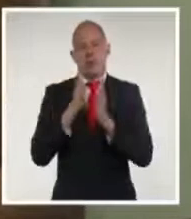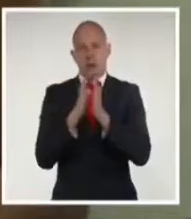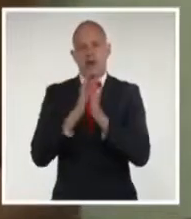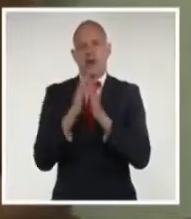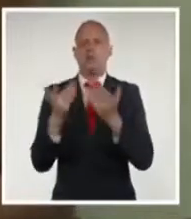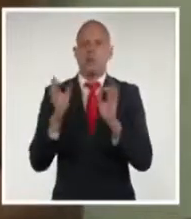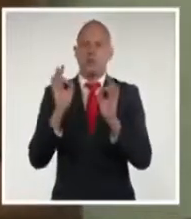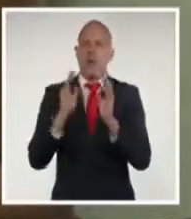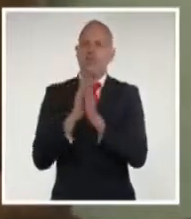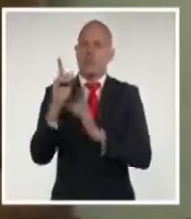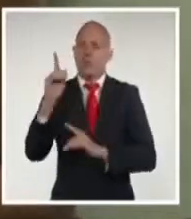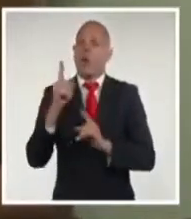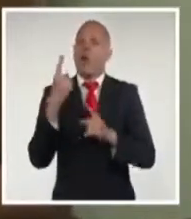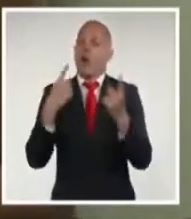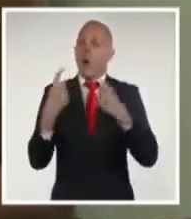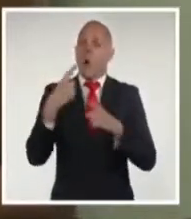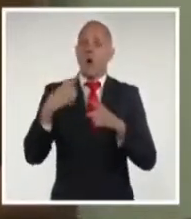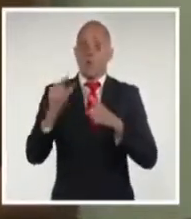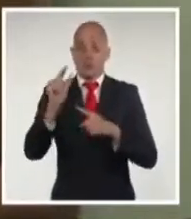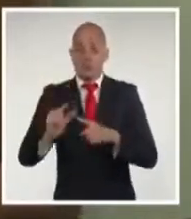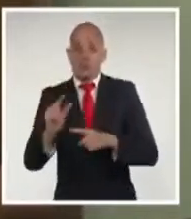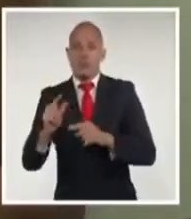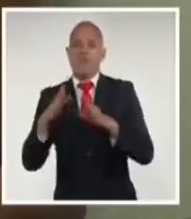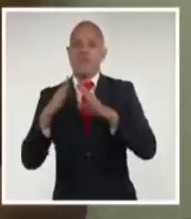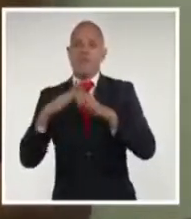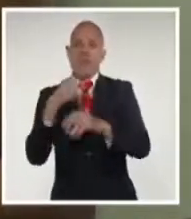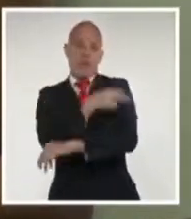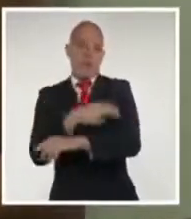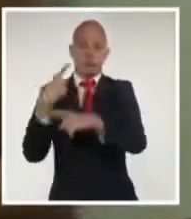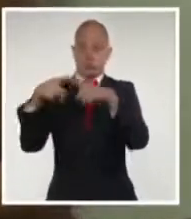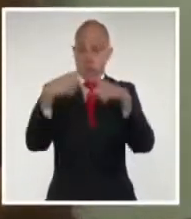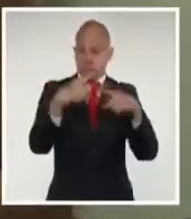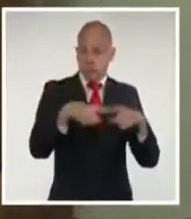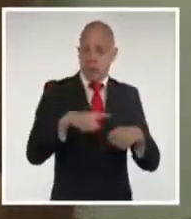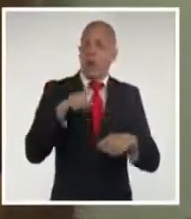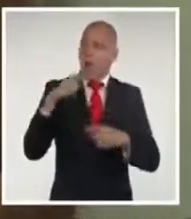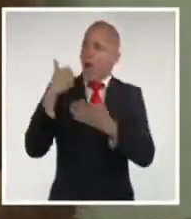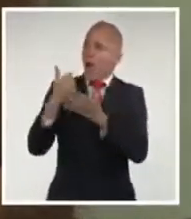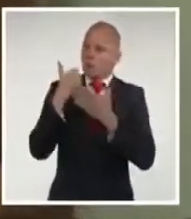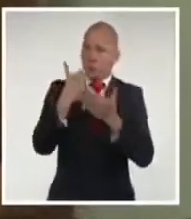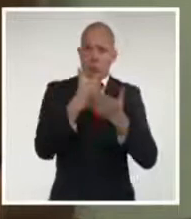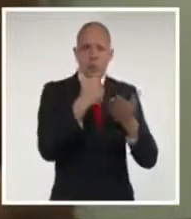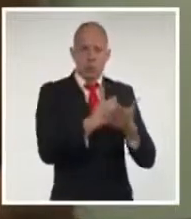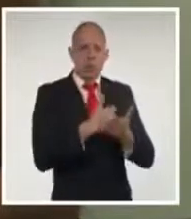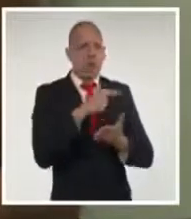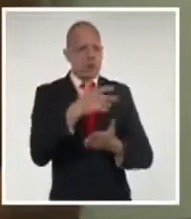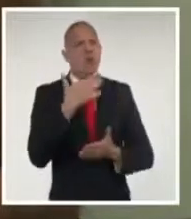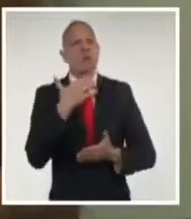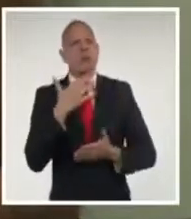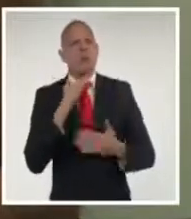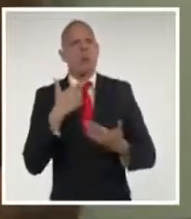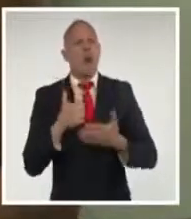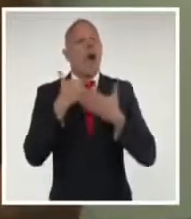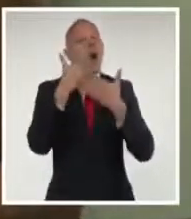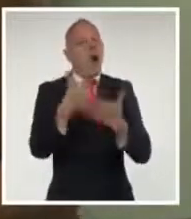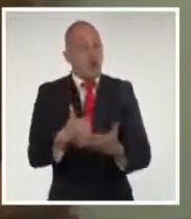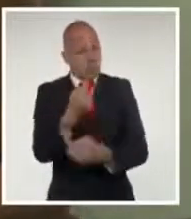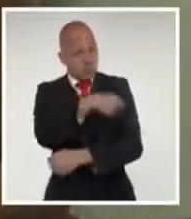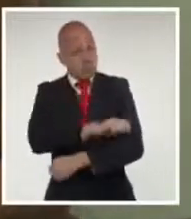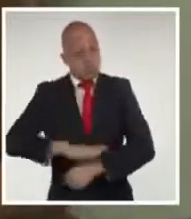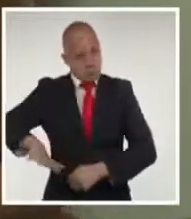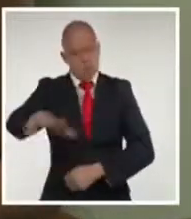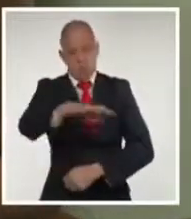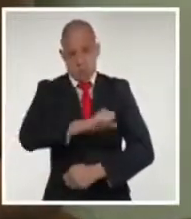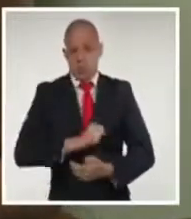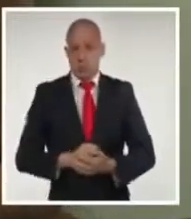y amigos de otros países, se suman a esta iniciativa con el deseo sano, genuino de ayudar, de